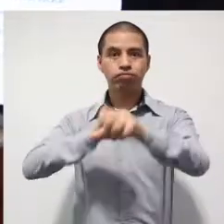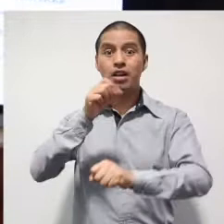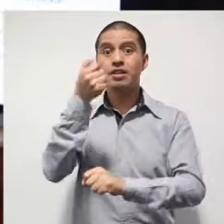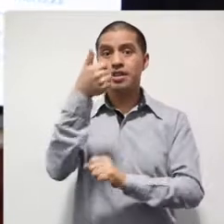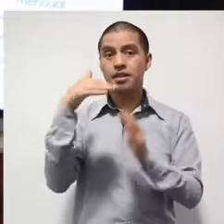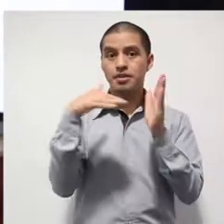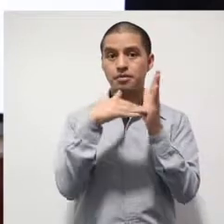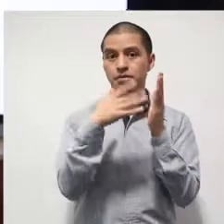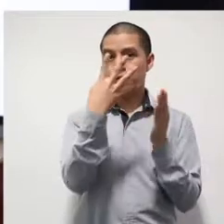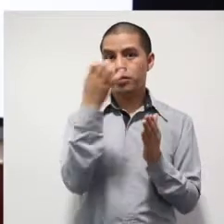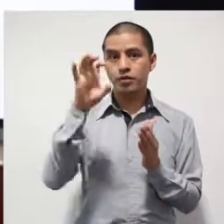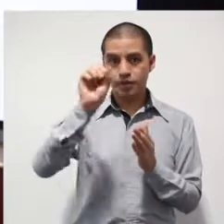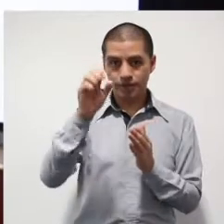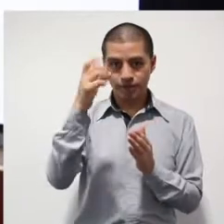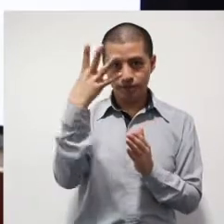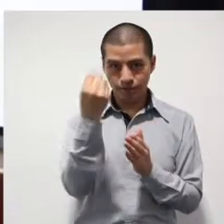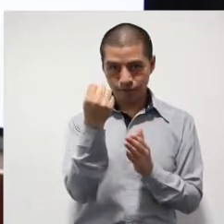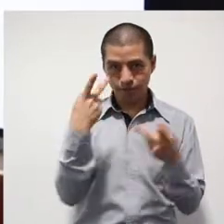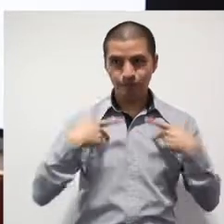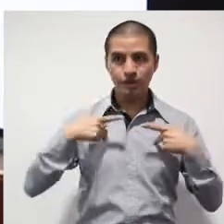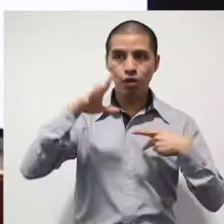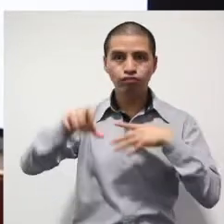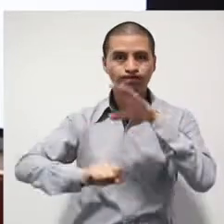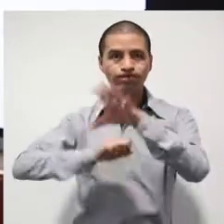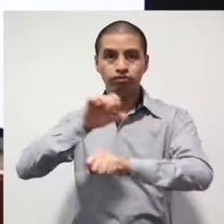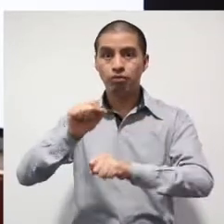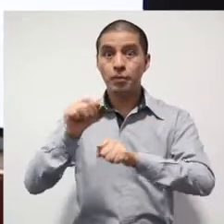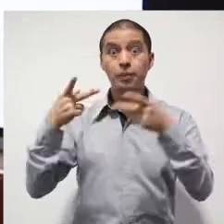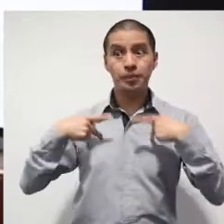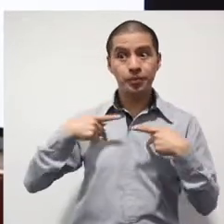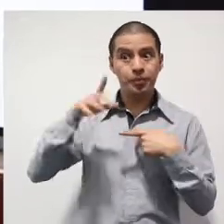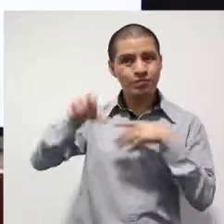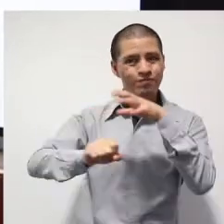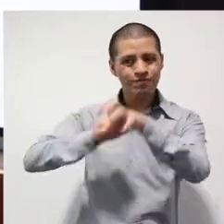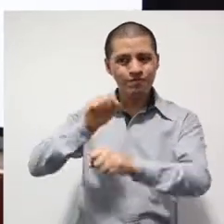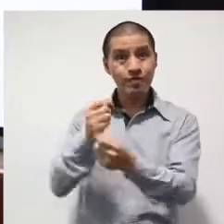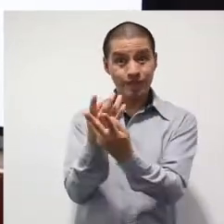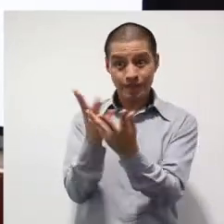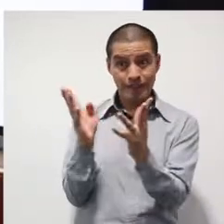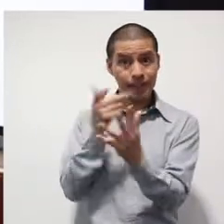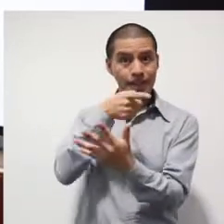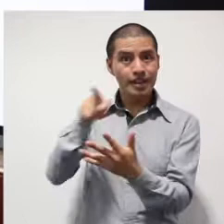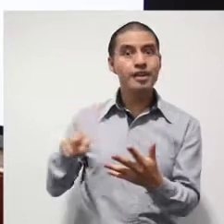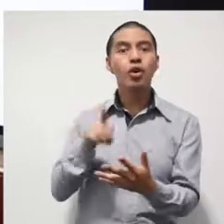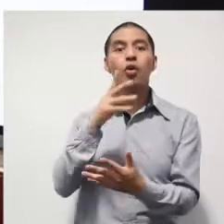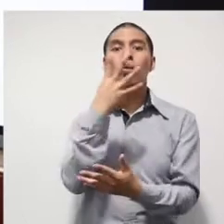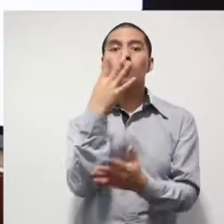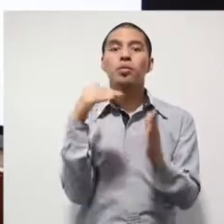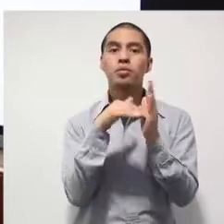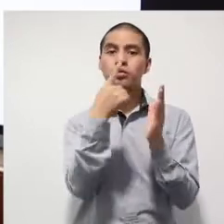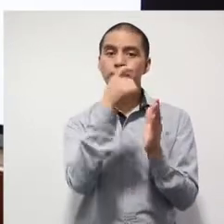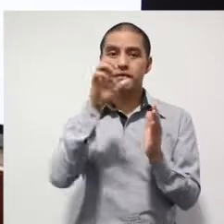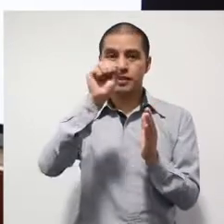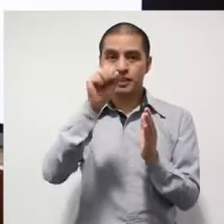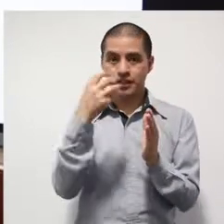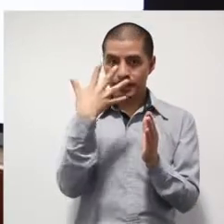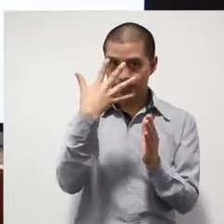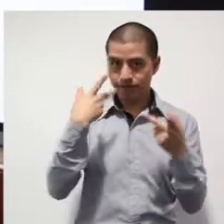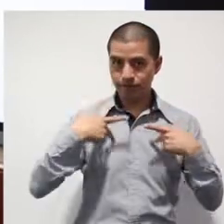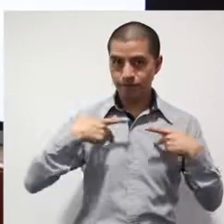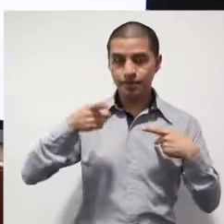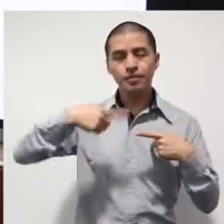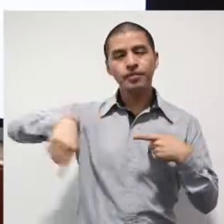6,469. De este total de personas detenidas, 4,165